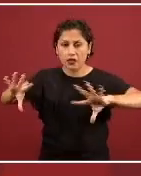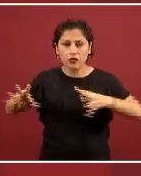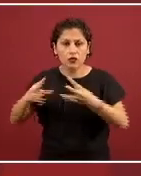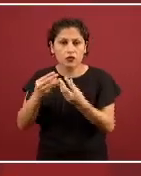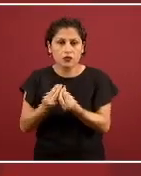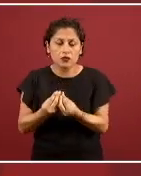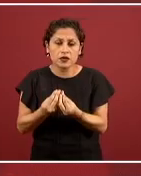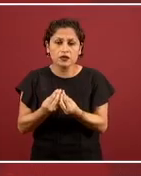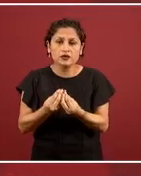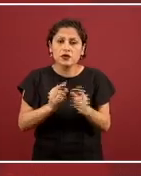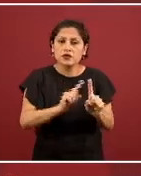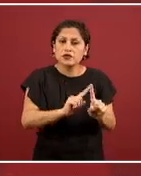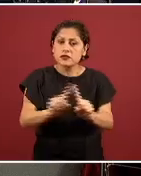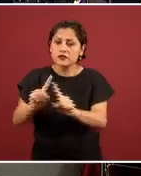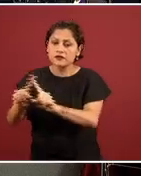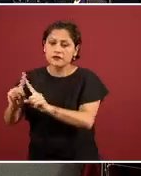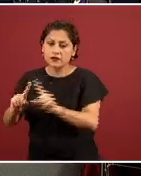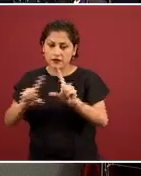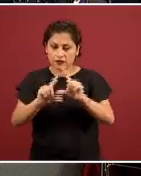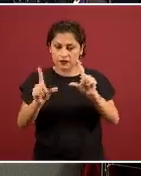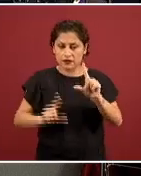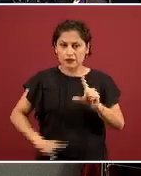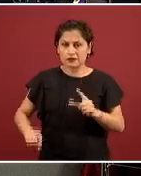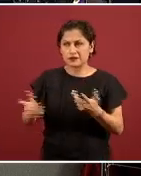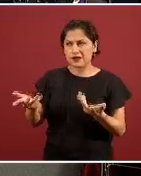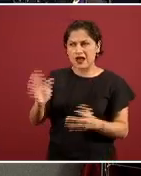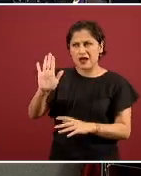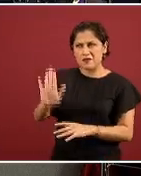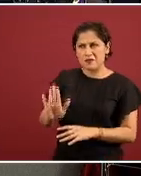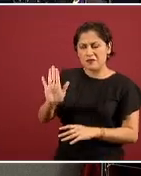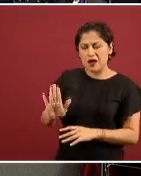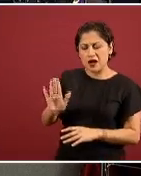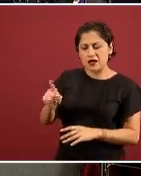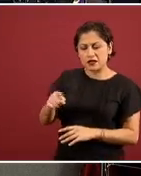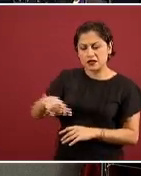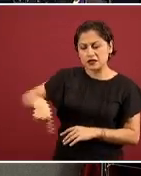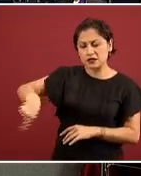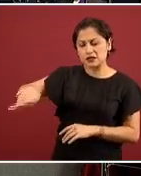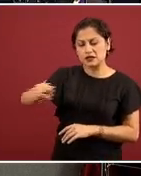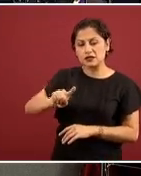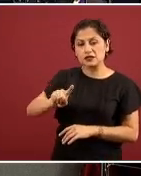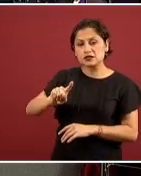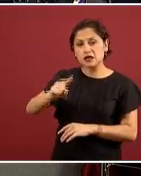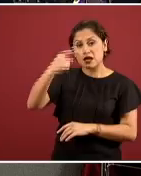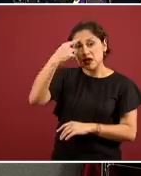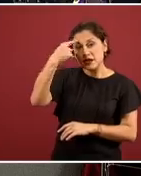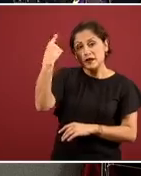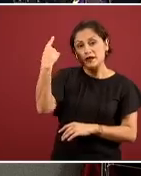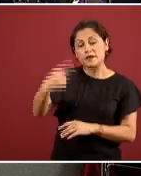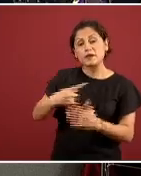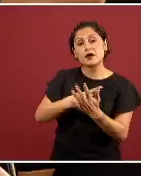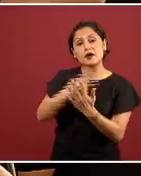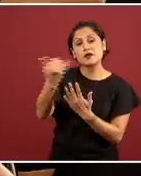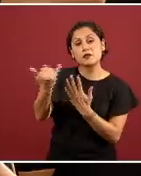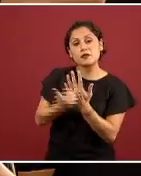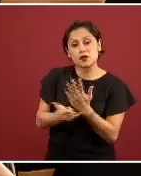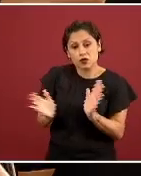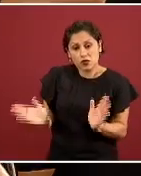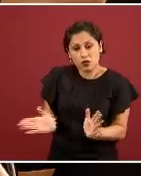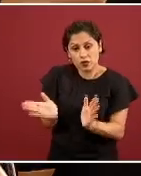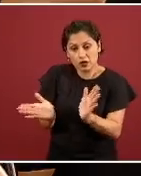en los grupos técnicos pero pareciera que fue un traje a la medida de los proyectos emblemáticos de este gobierno bueno